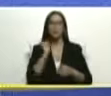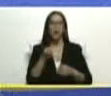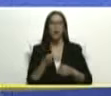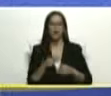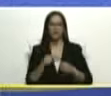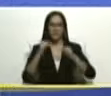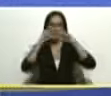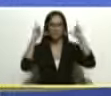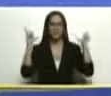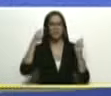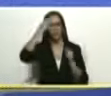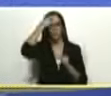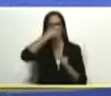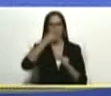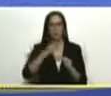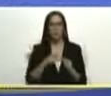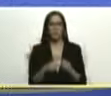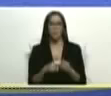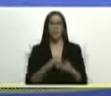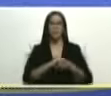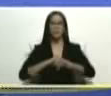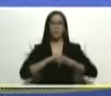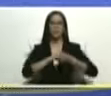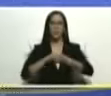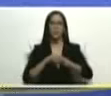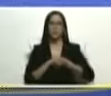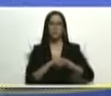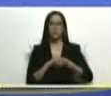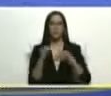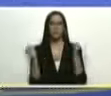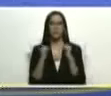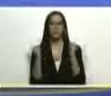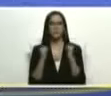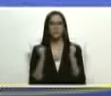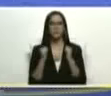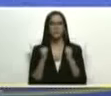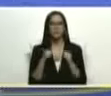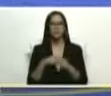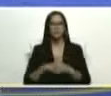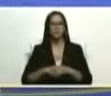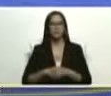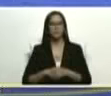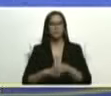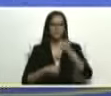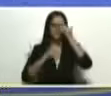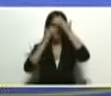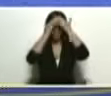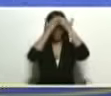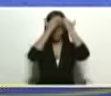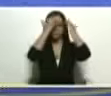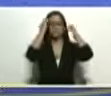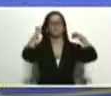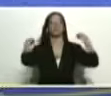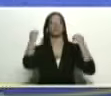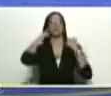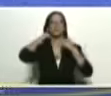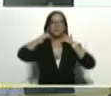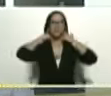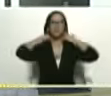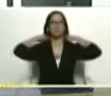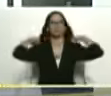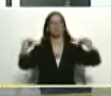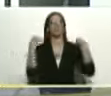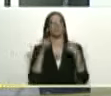los pueblos para el estado Trujillo los andes para allá le mandamos a Magali Gutiérrez nada más y nada menos